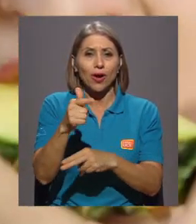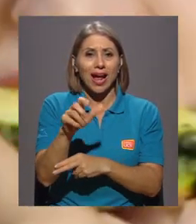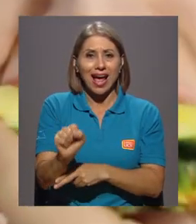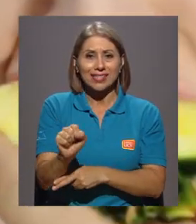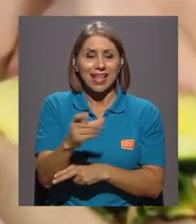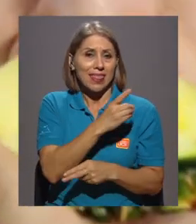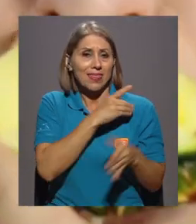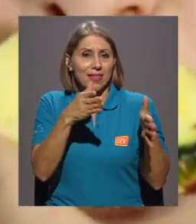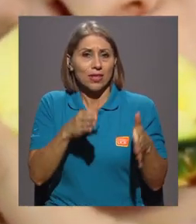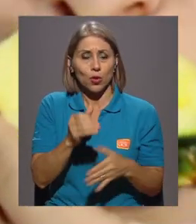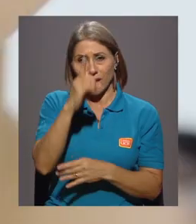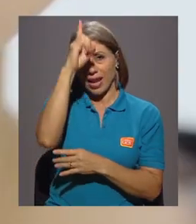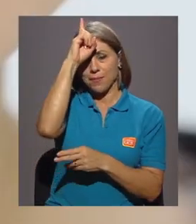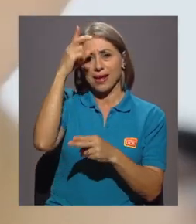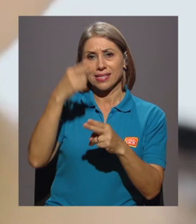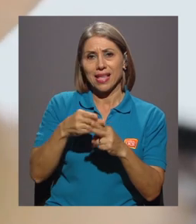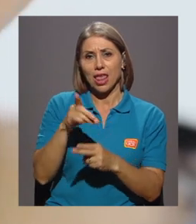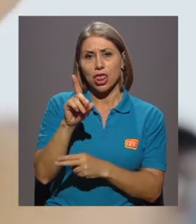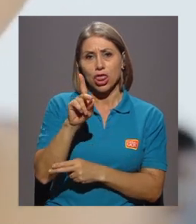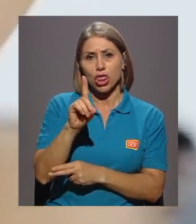alemán Georg Kaiser.